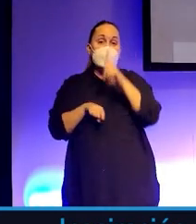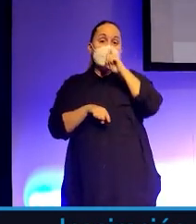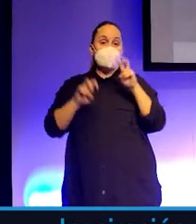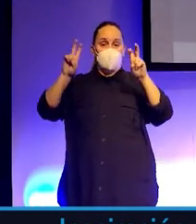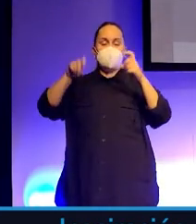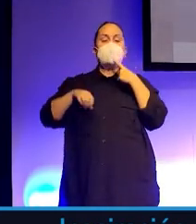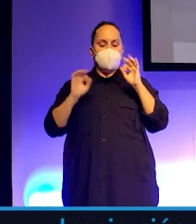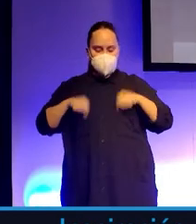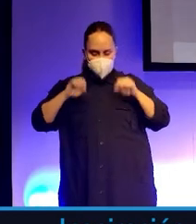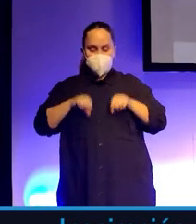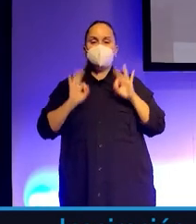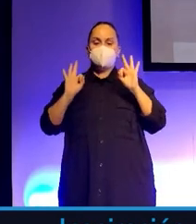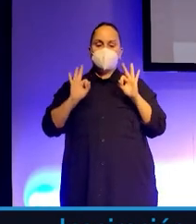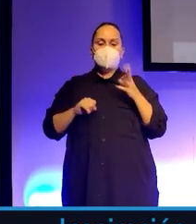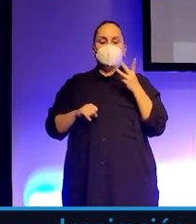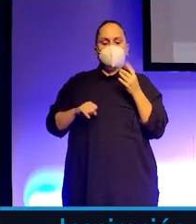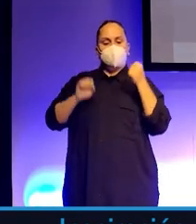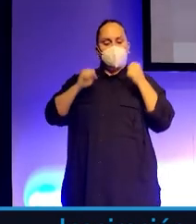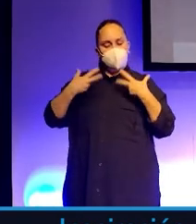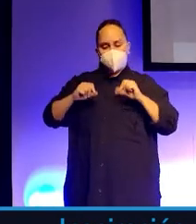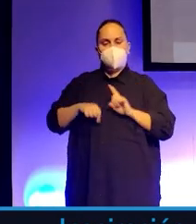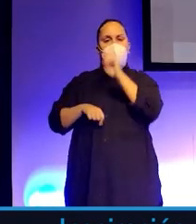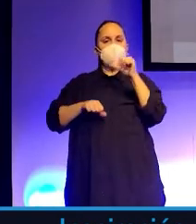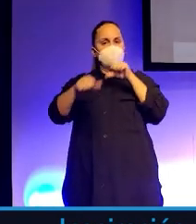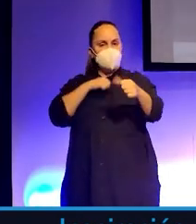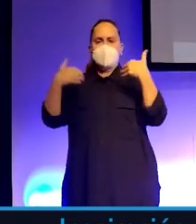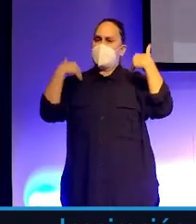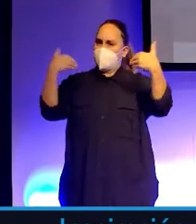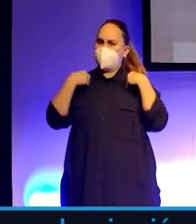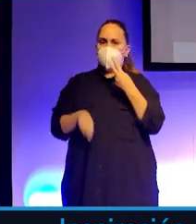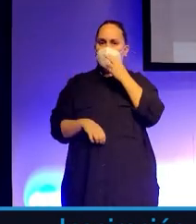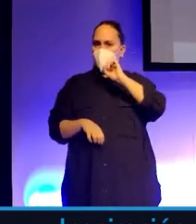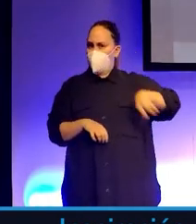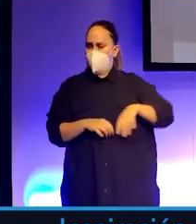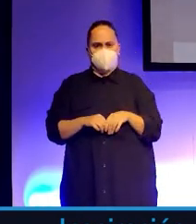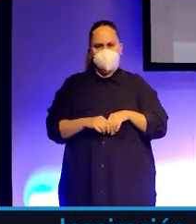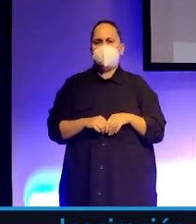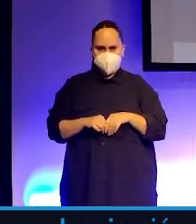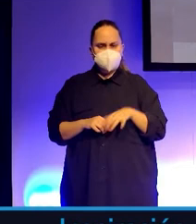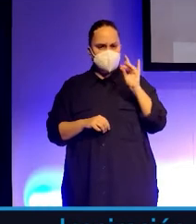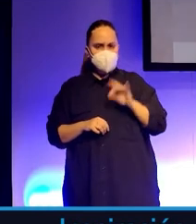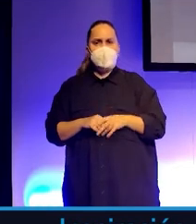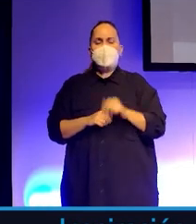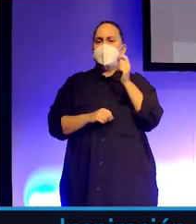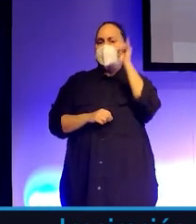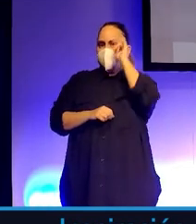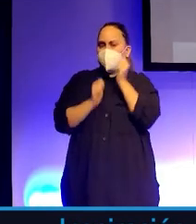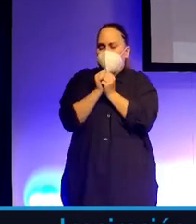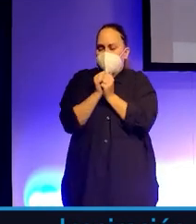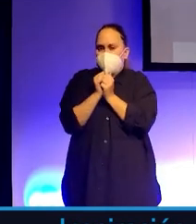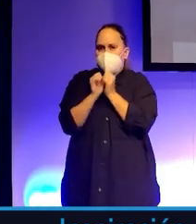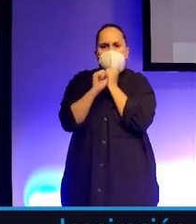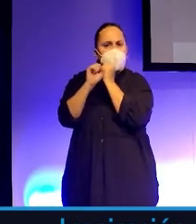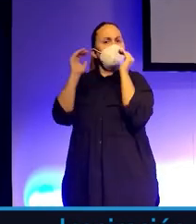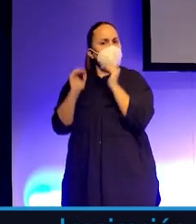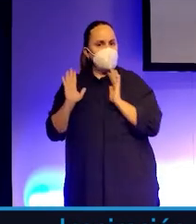dice, empiezo el gimnasio, dejo el cigarrillo, voy a estar menos horas por día en Instagram. Y el